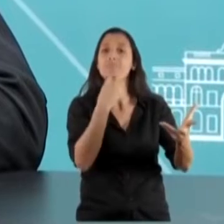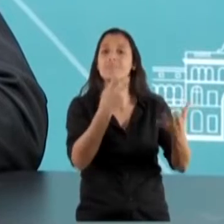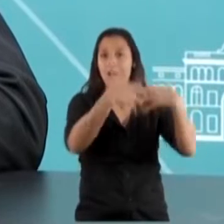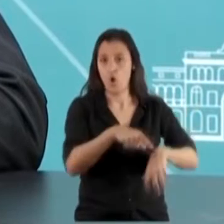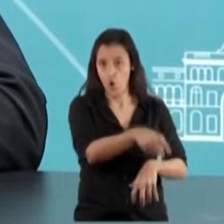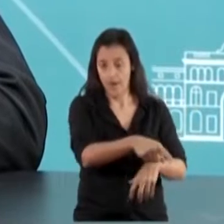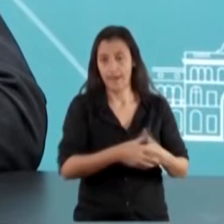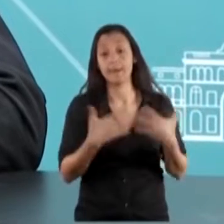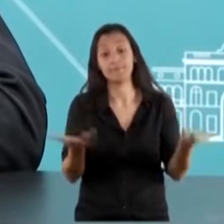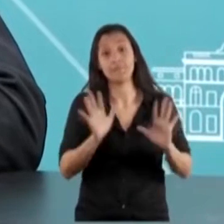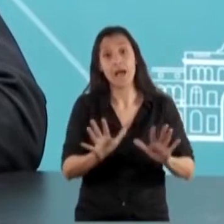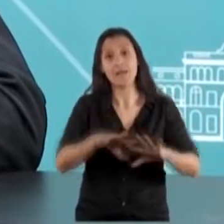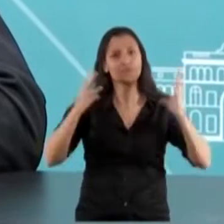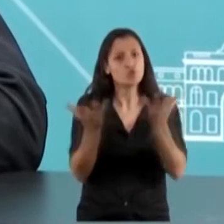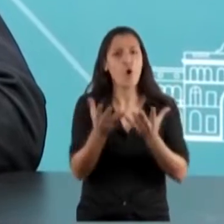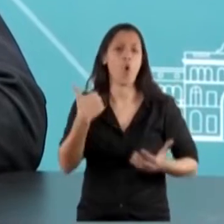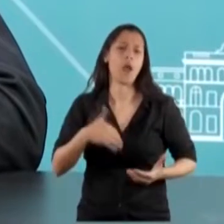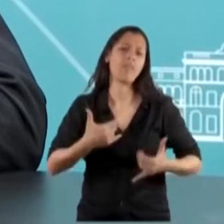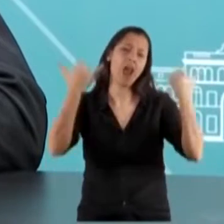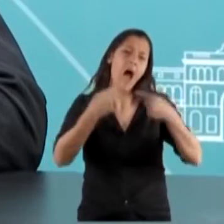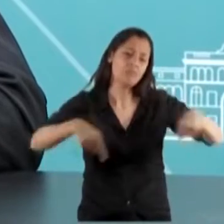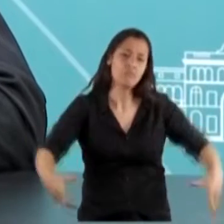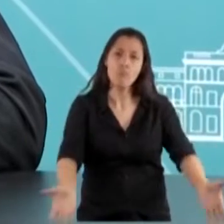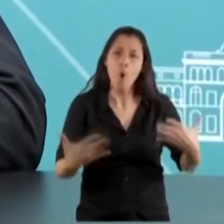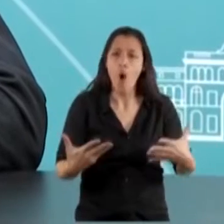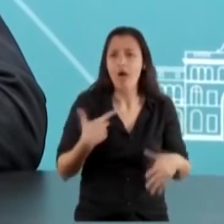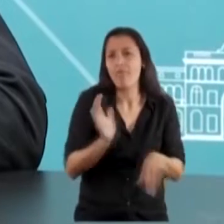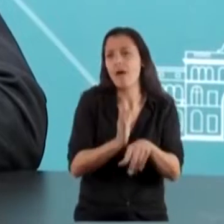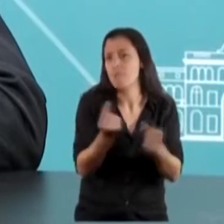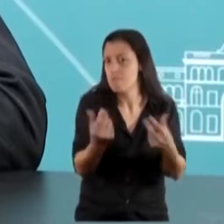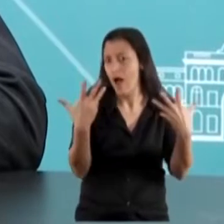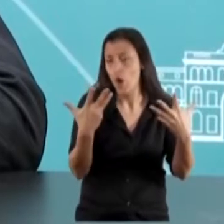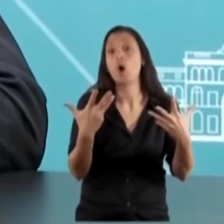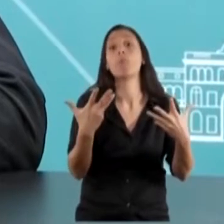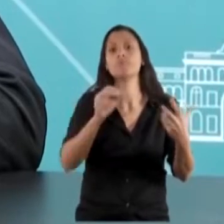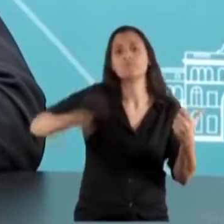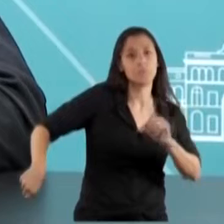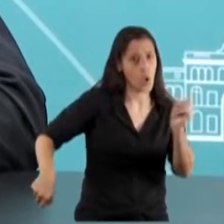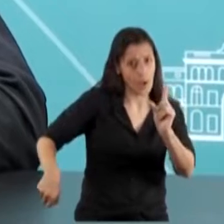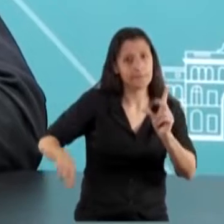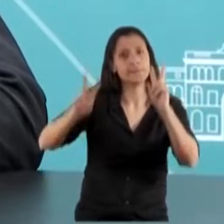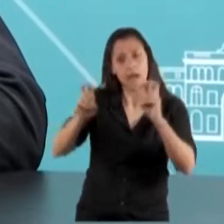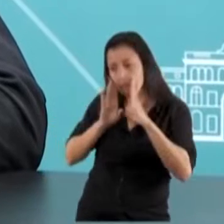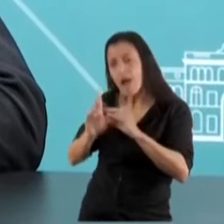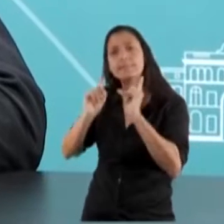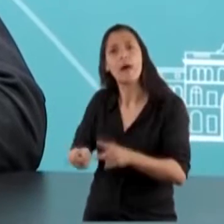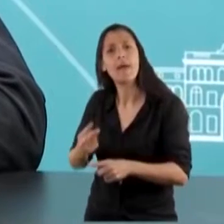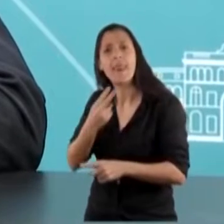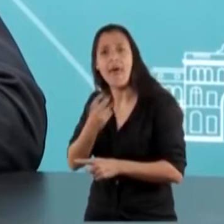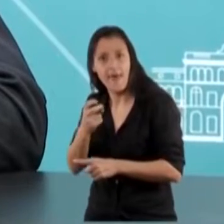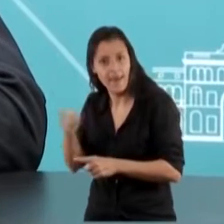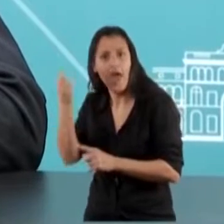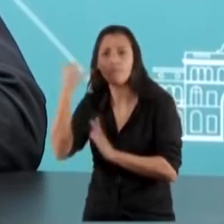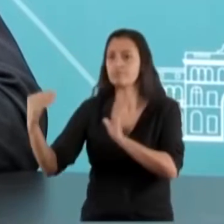Evidentemente allí la Argentina tiene mucho para aportar y sin dejar de lado todo lo relacionado con la transición energética, la